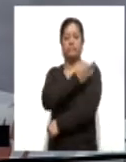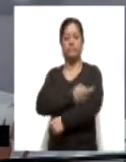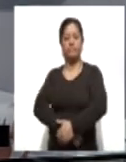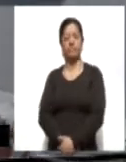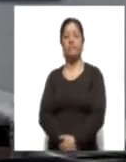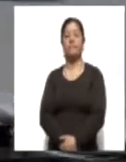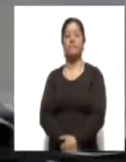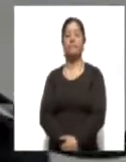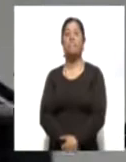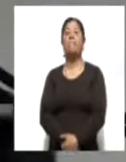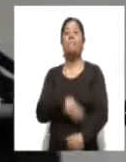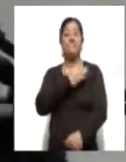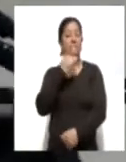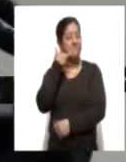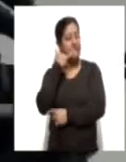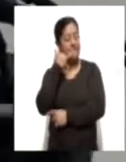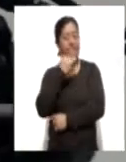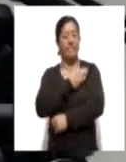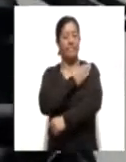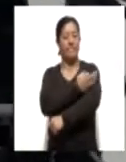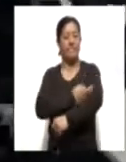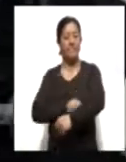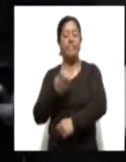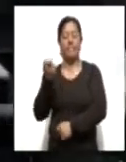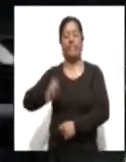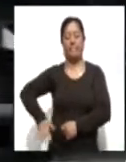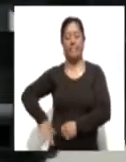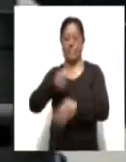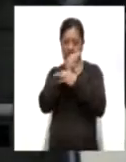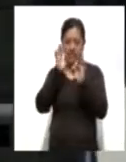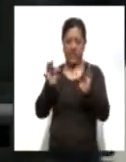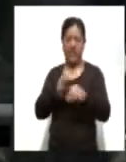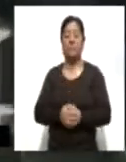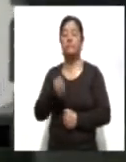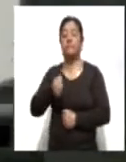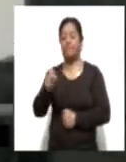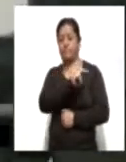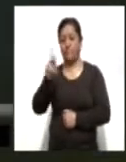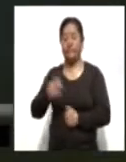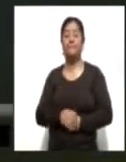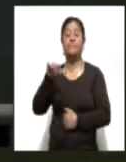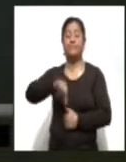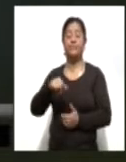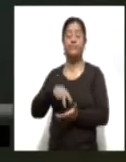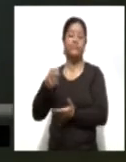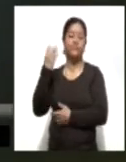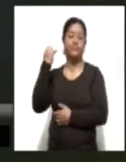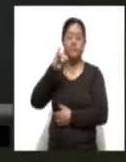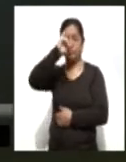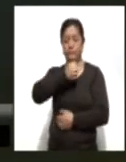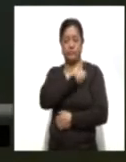tardes a ti y al auditorio de Ahora Noticias. Efectivamente, como bien ya lo comentas. Este día, en conferencia de prensa, el Secretario de Salud